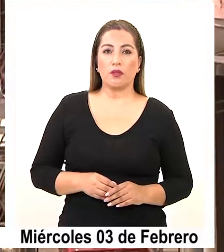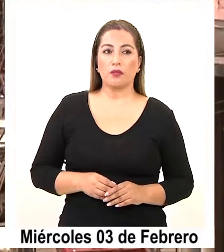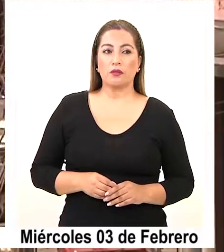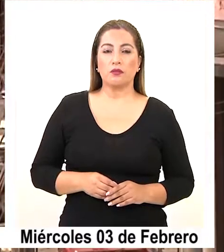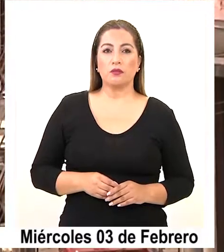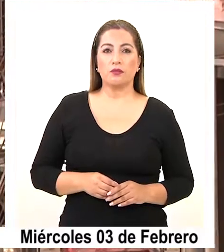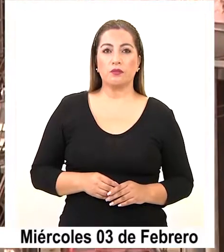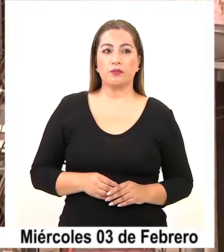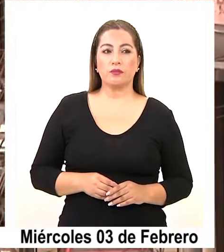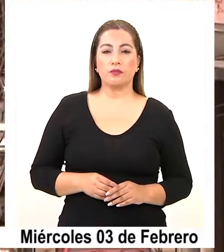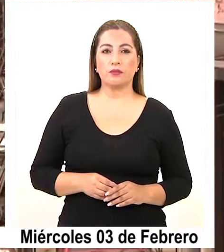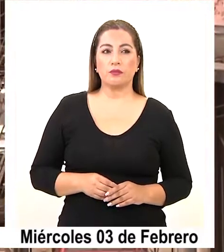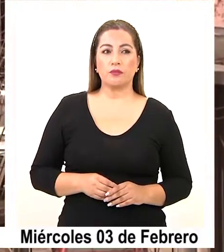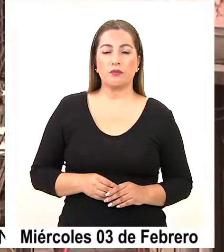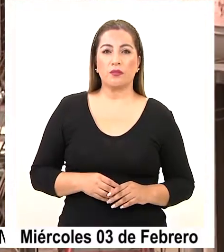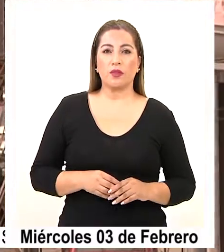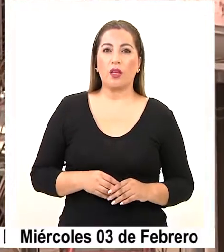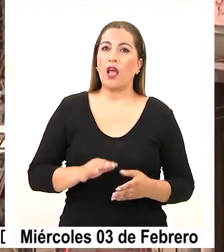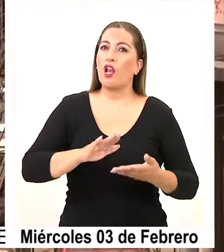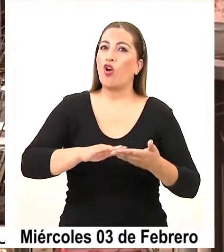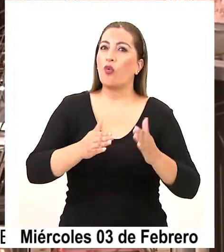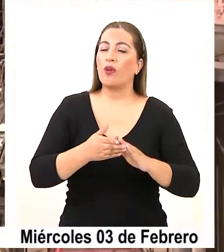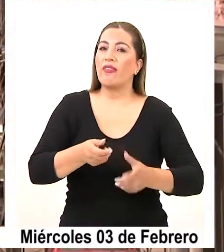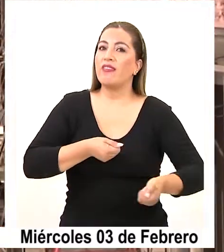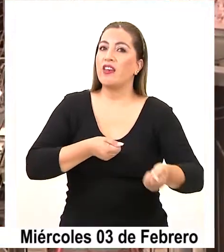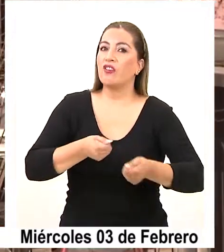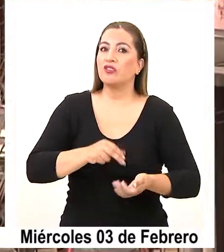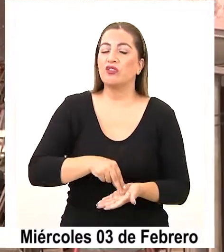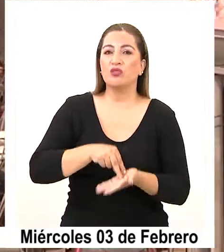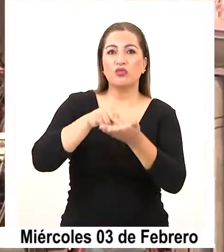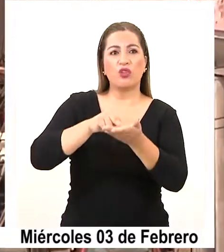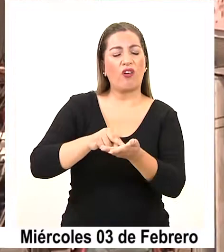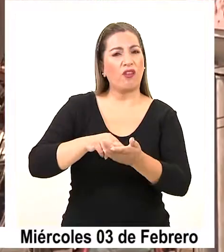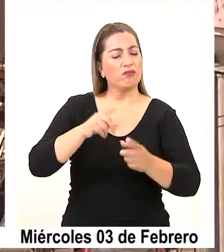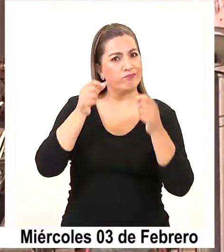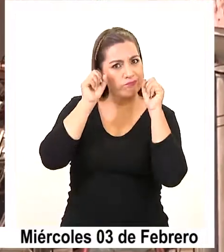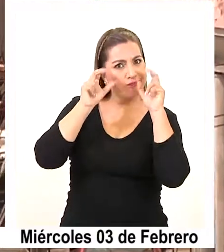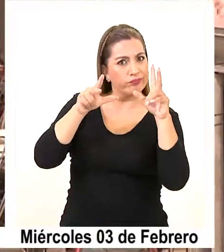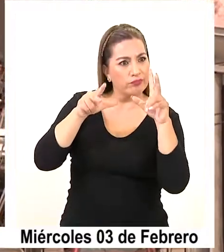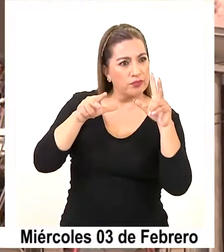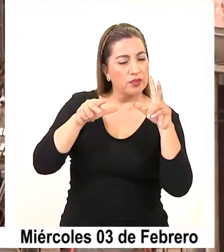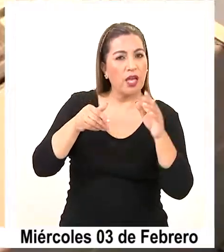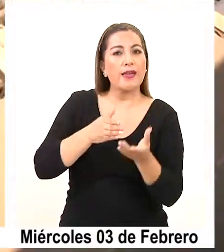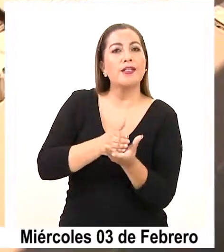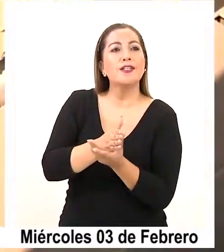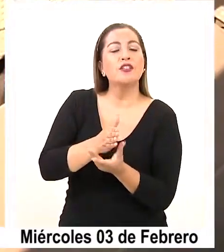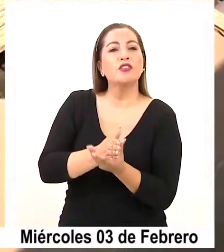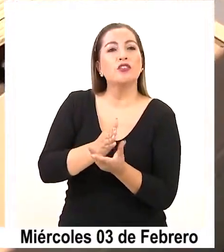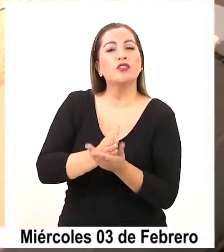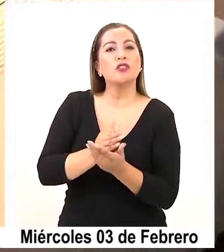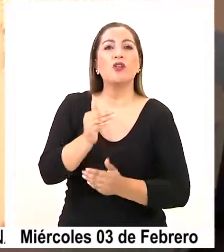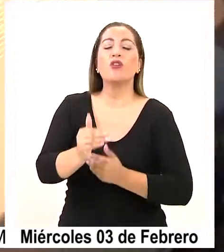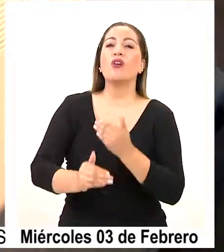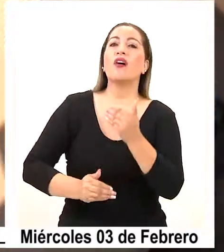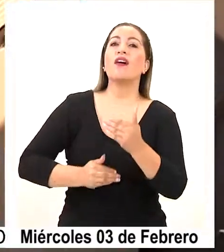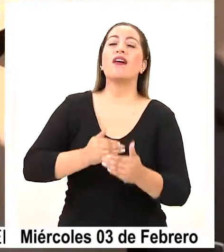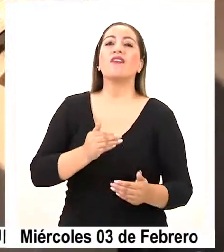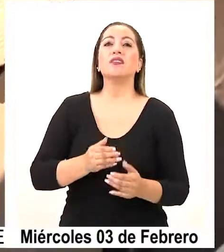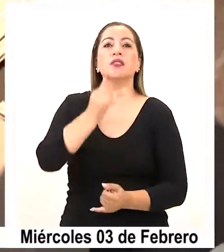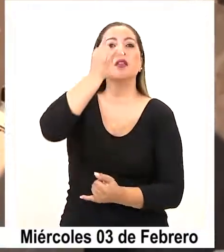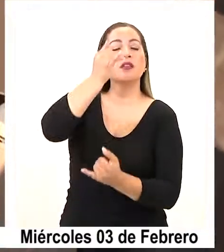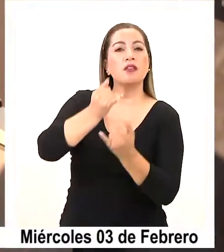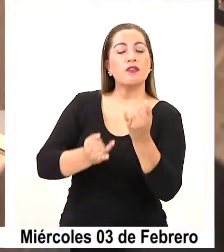Con fuerza reaccionó la comunidad de negocios de Zona Franca de Iquique ante la recomendación de avanzar hacia el